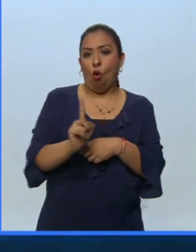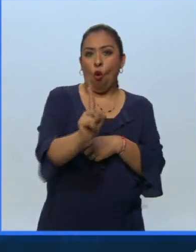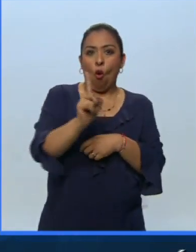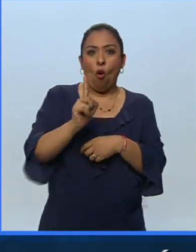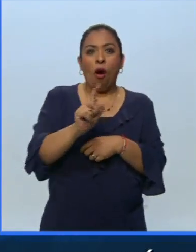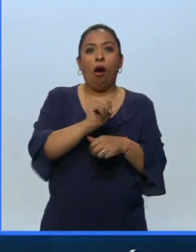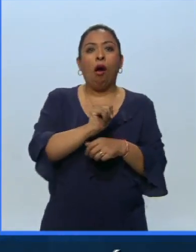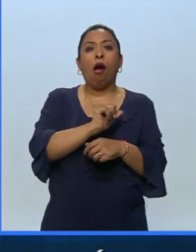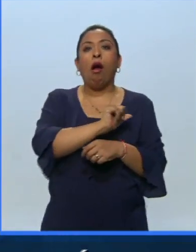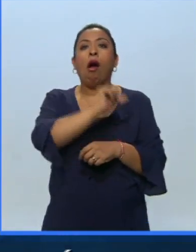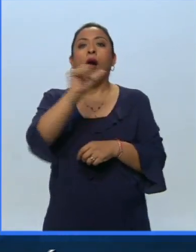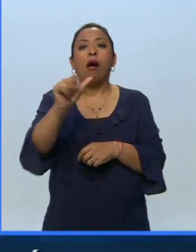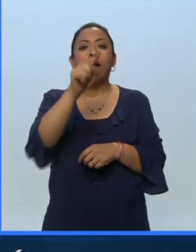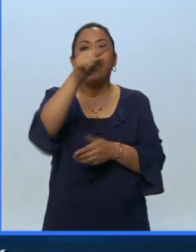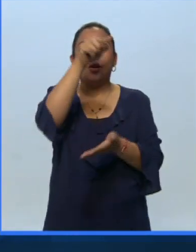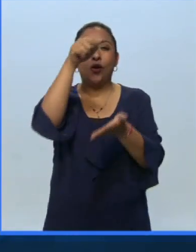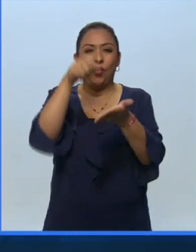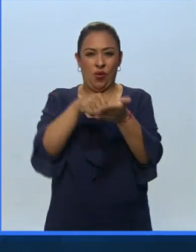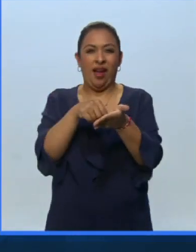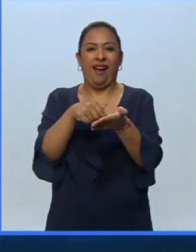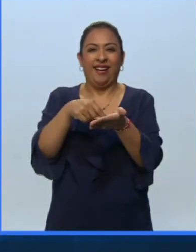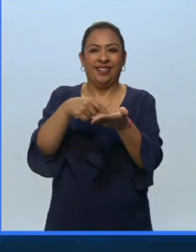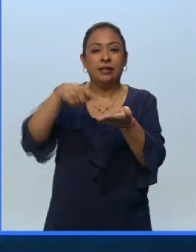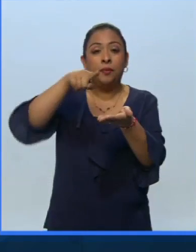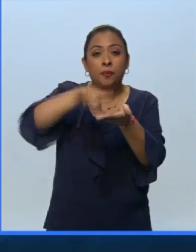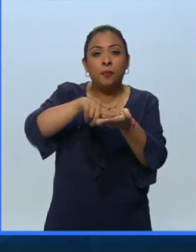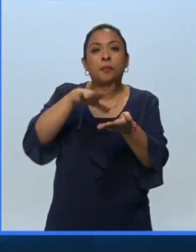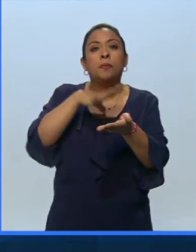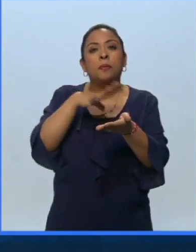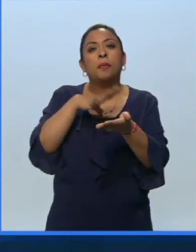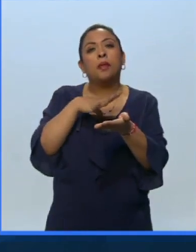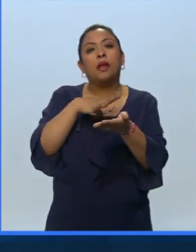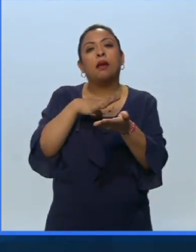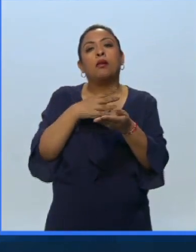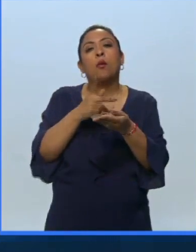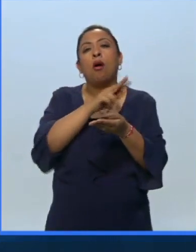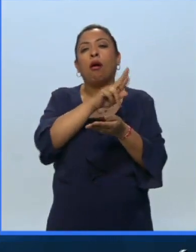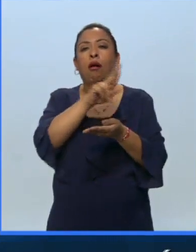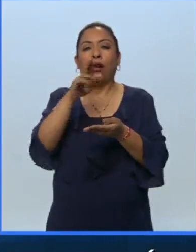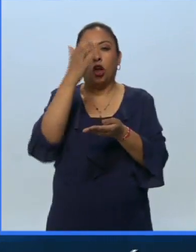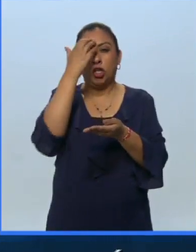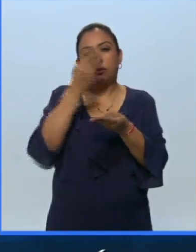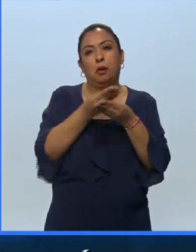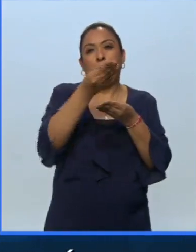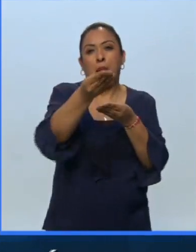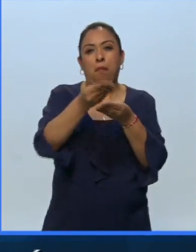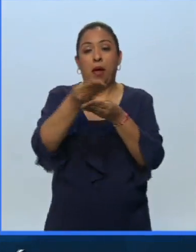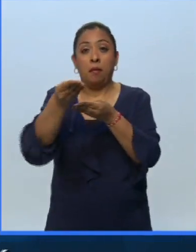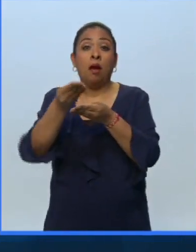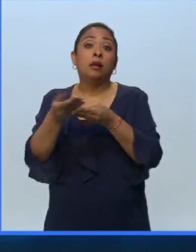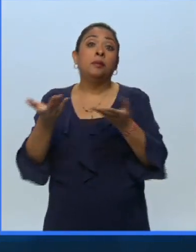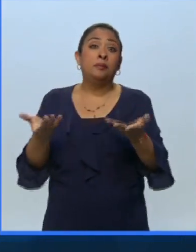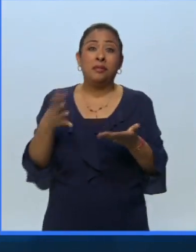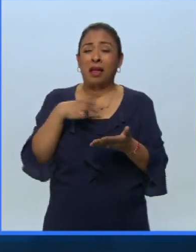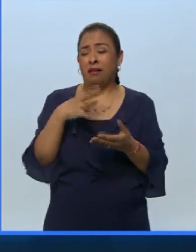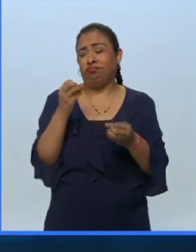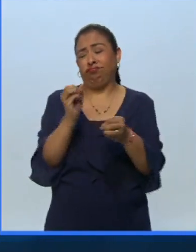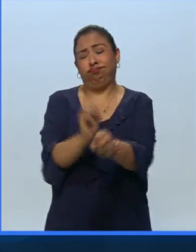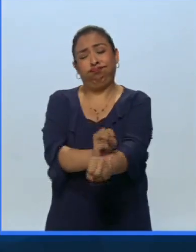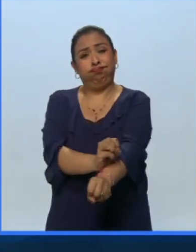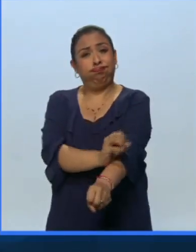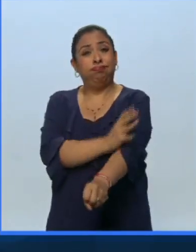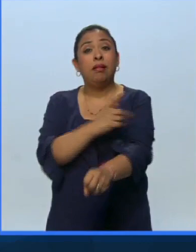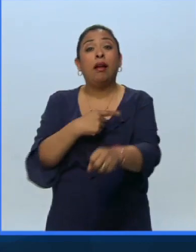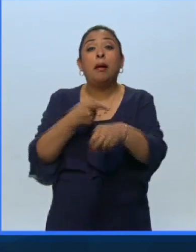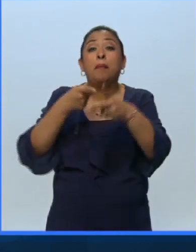los espacios en los cuales van a darse los reconocimientos y bueno, pues hay mucha emoción.